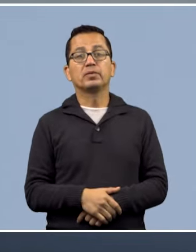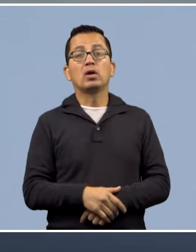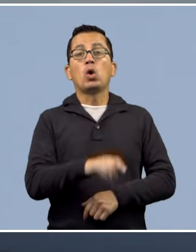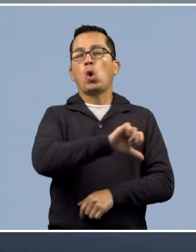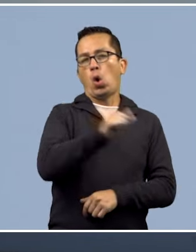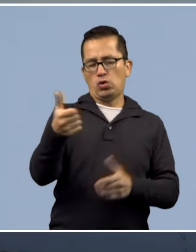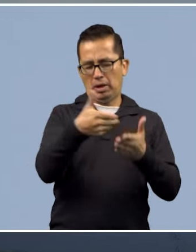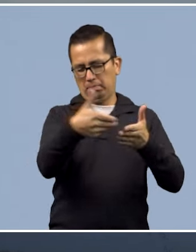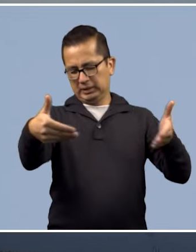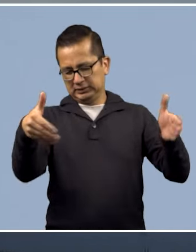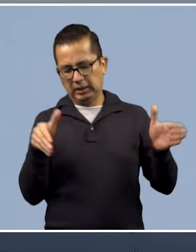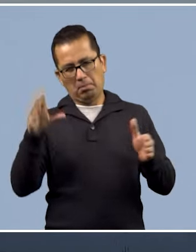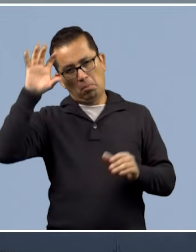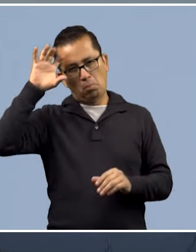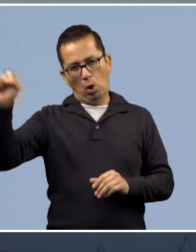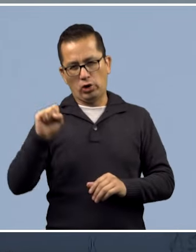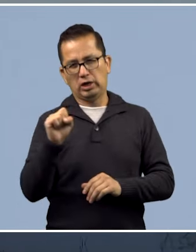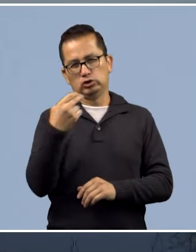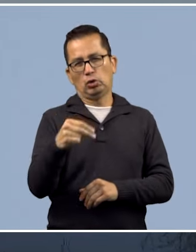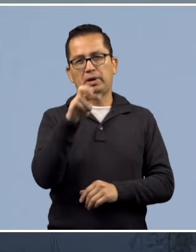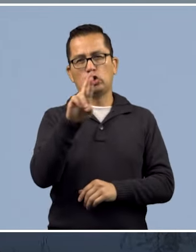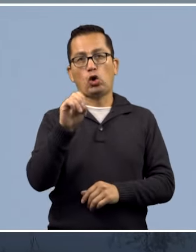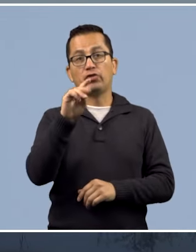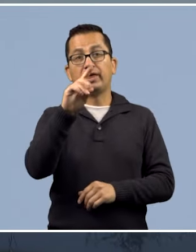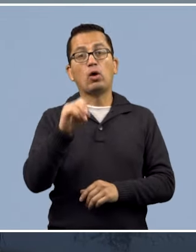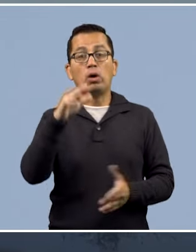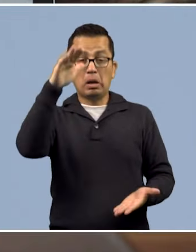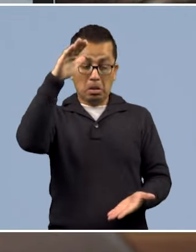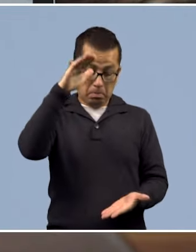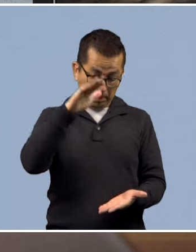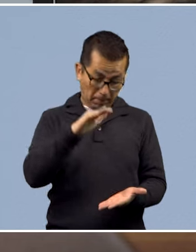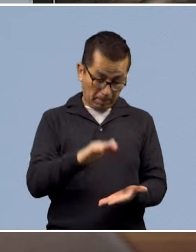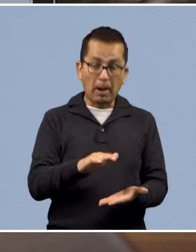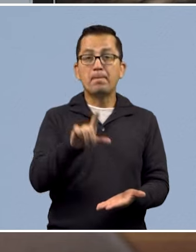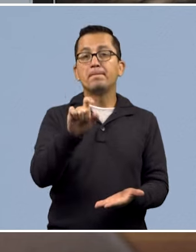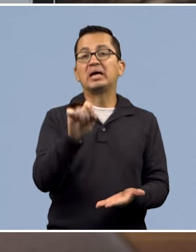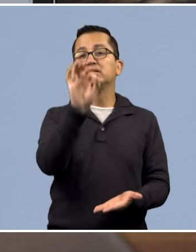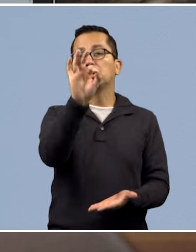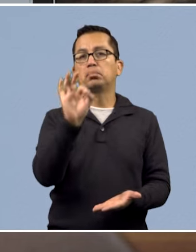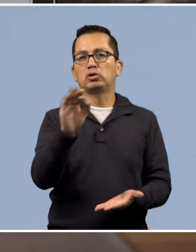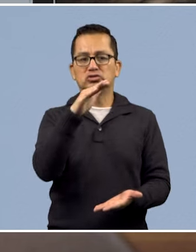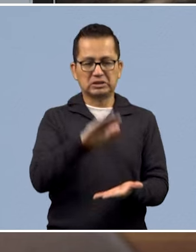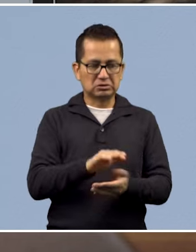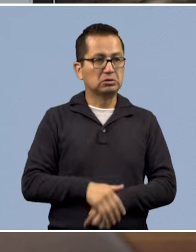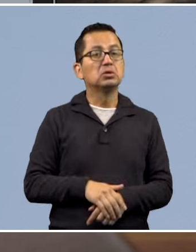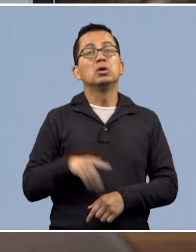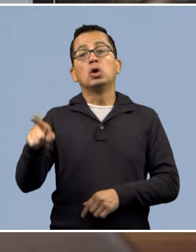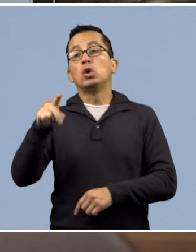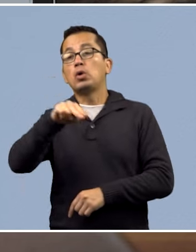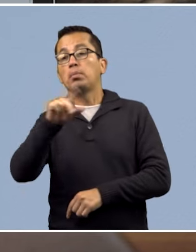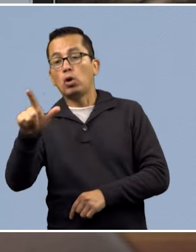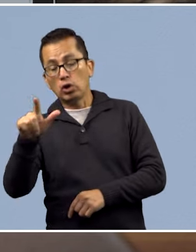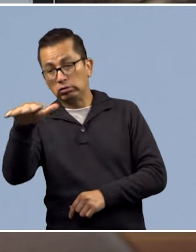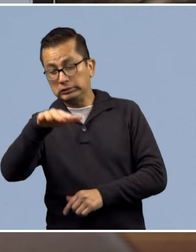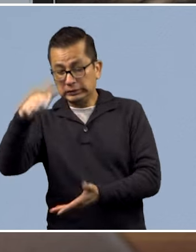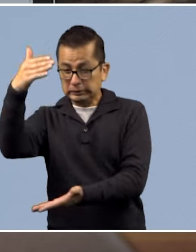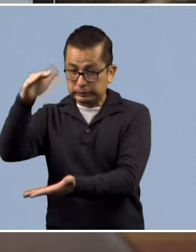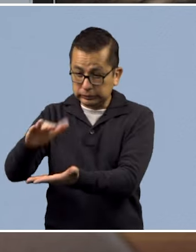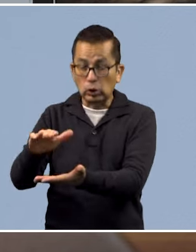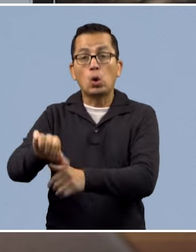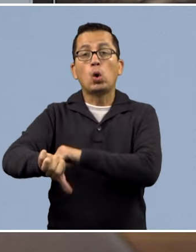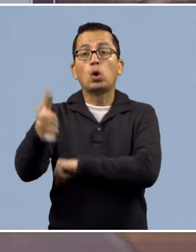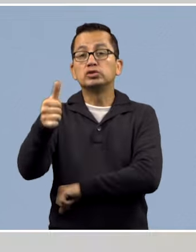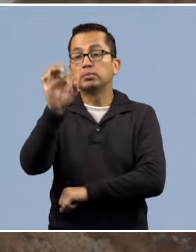presas como El Rodeo, en Morelos, que está al 20% de su NAMO, José López Portillo, en Cerro Prieto, Nuevo León, con